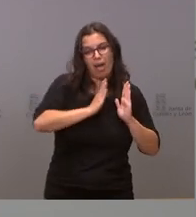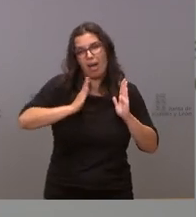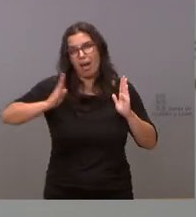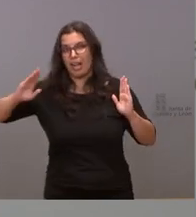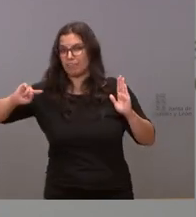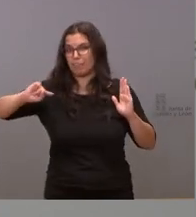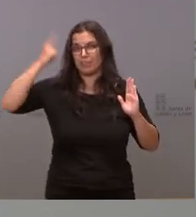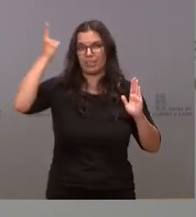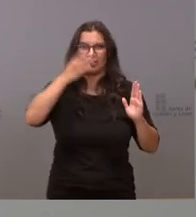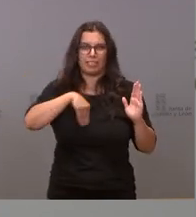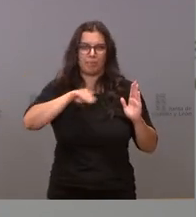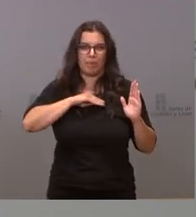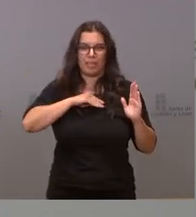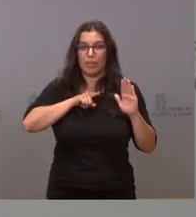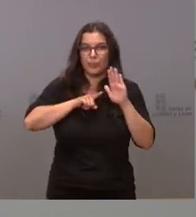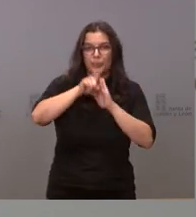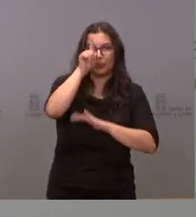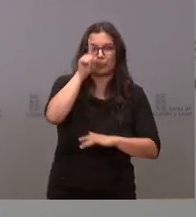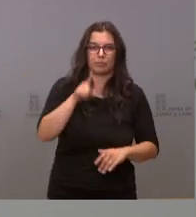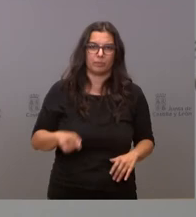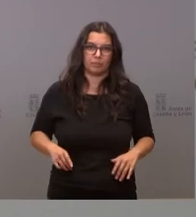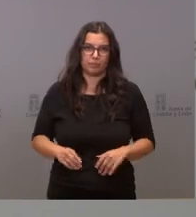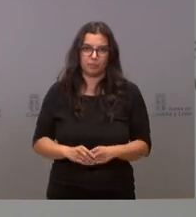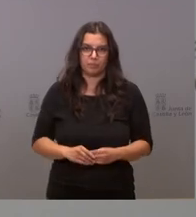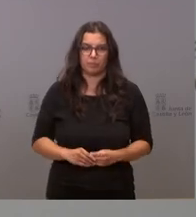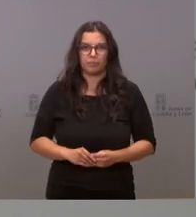de progreso en los últimos siglos de nuestro país